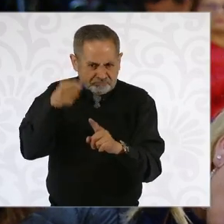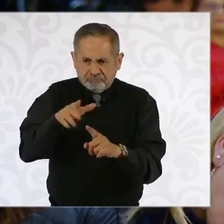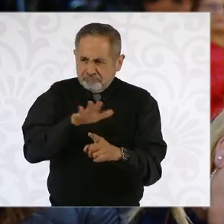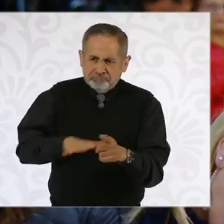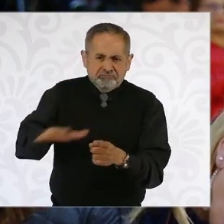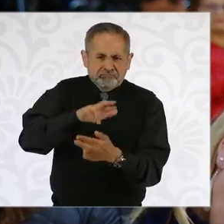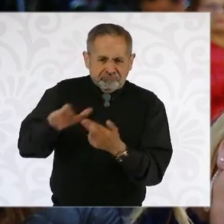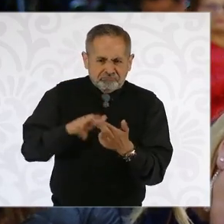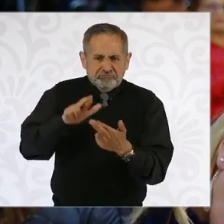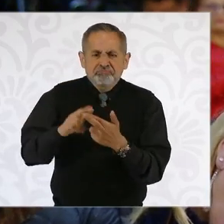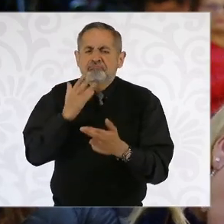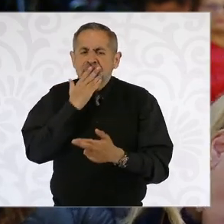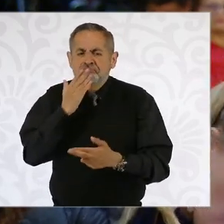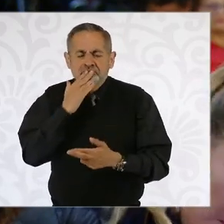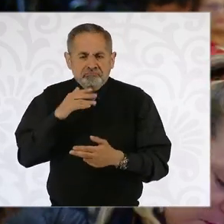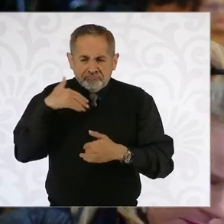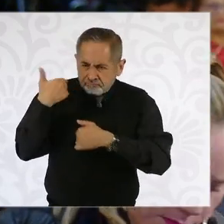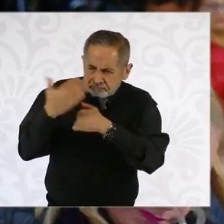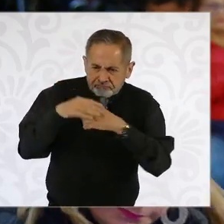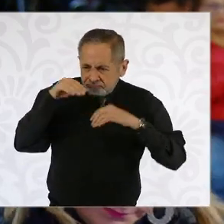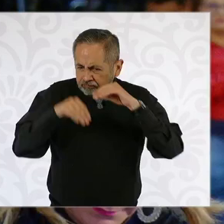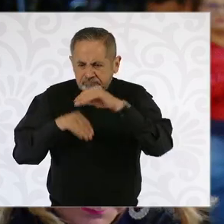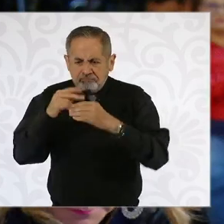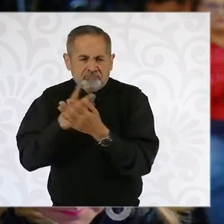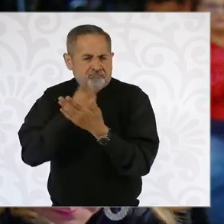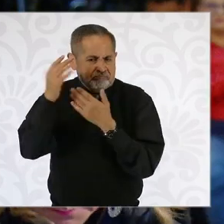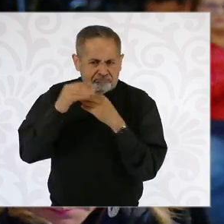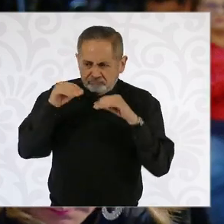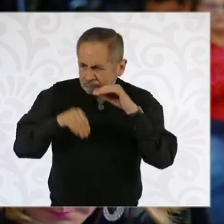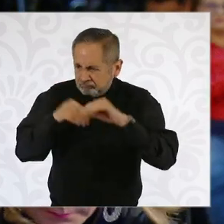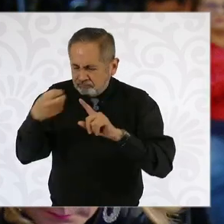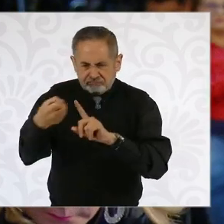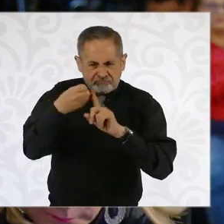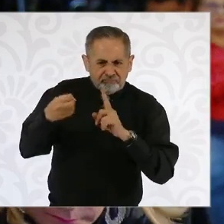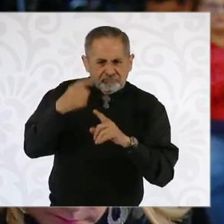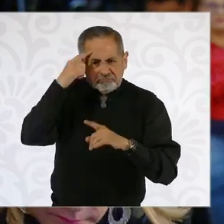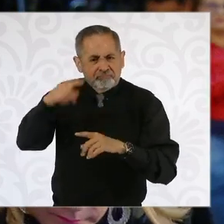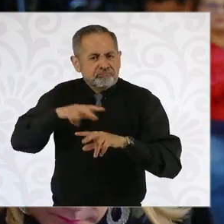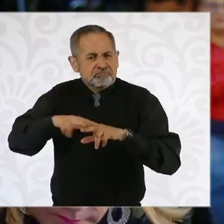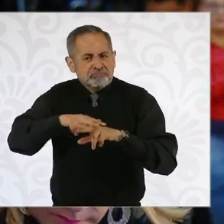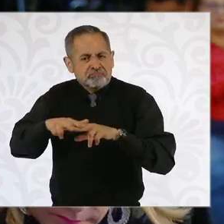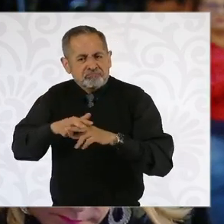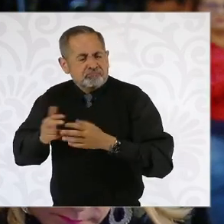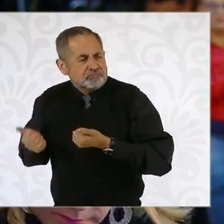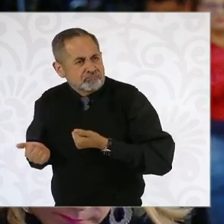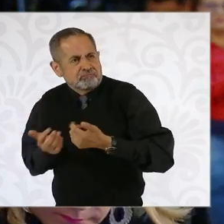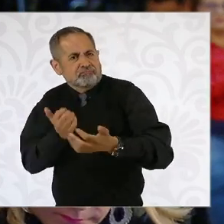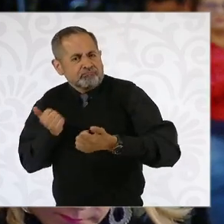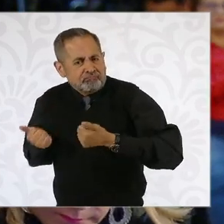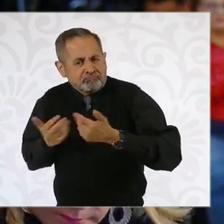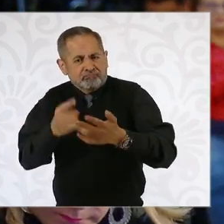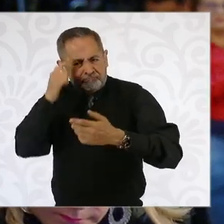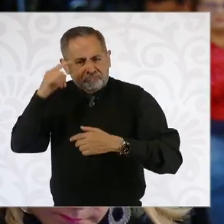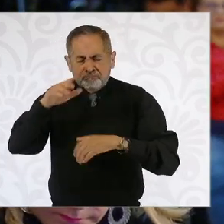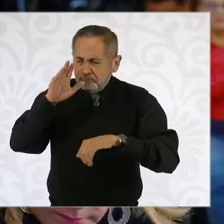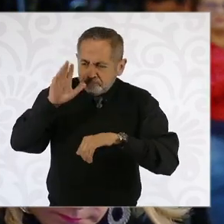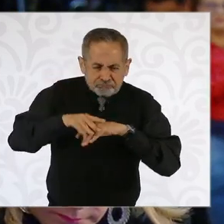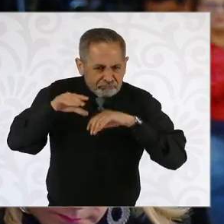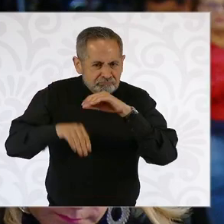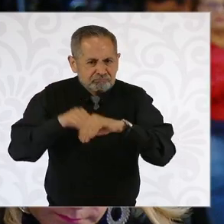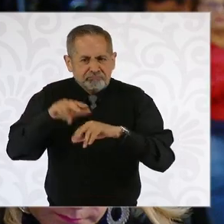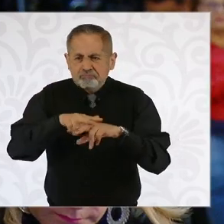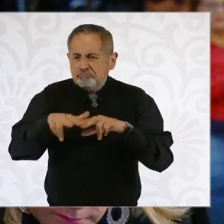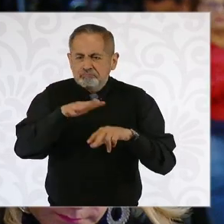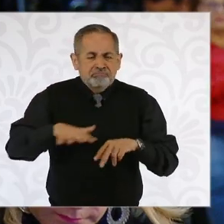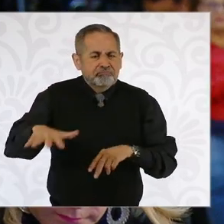región, por Sonora, está desarrollando un enorme proyecto de infraestructura de transportación ferroviaria, justamente para promover la movilidad